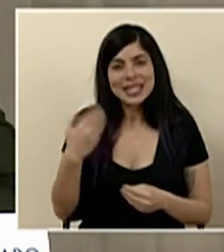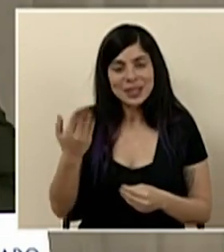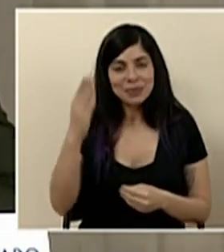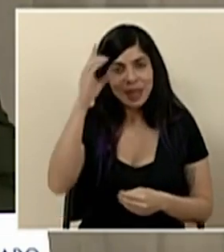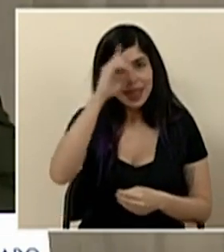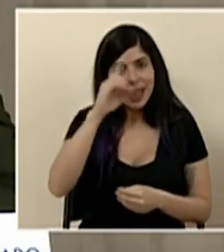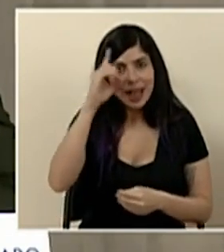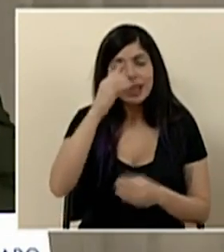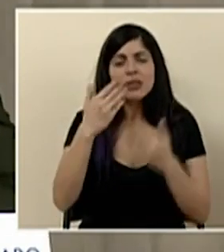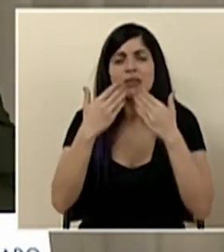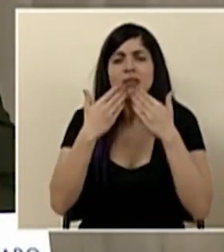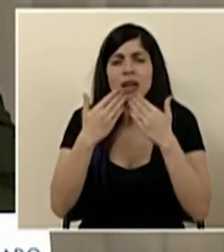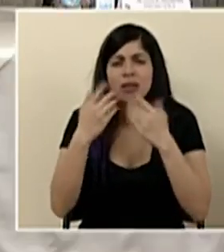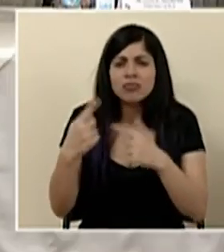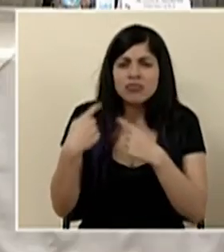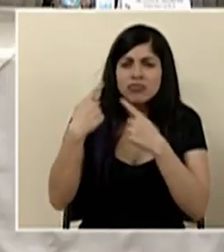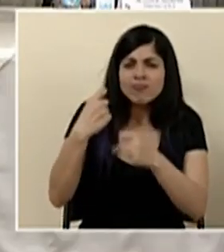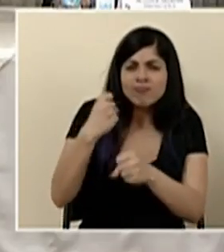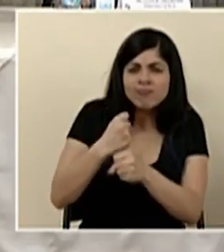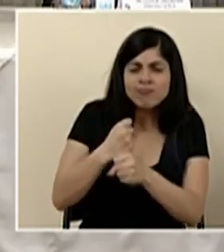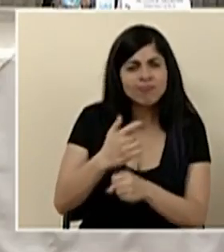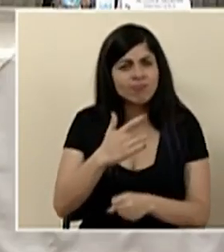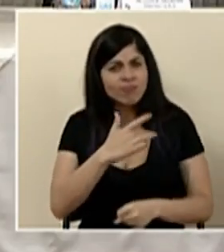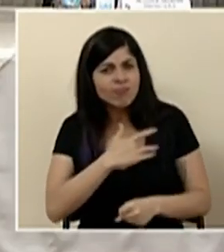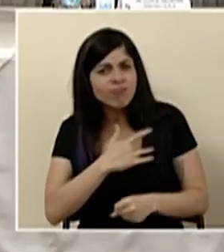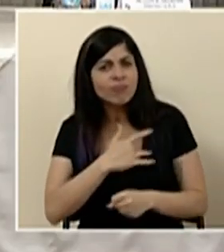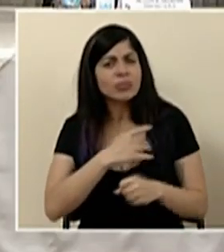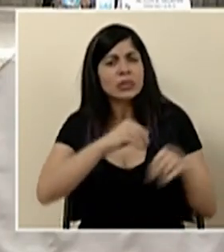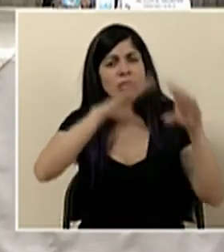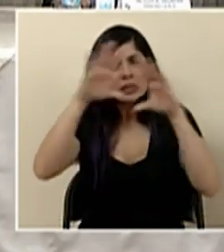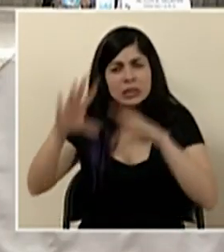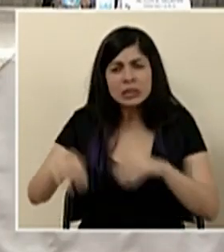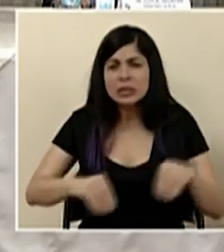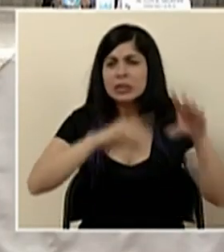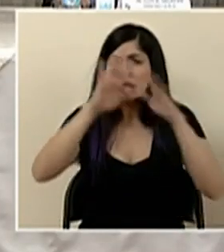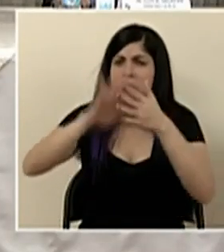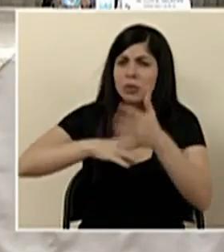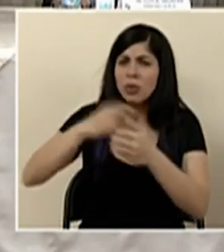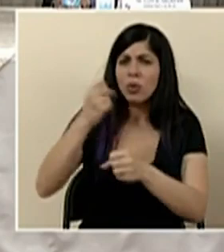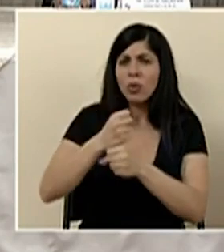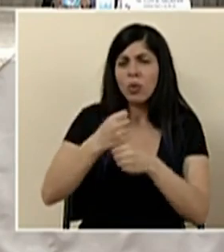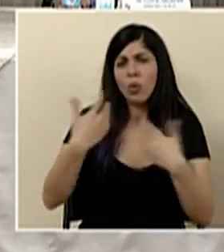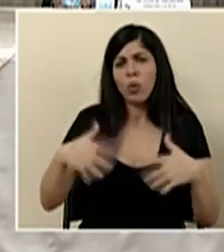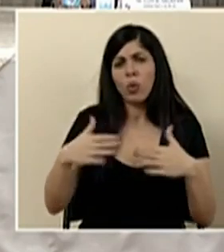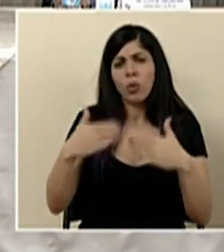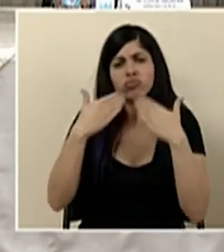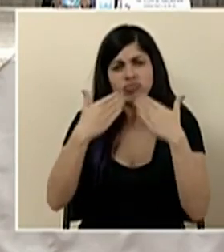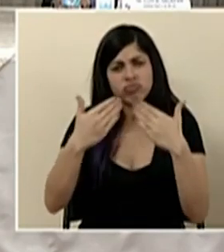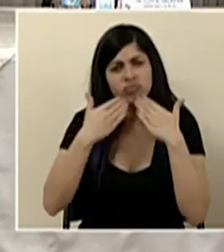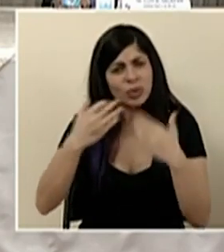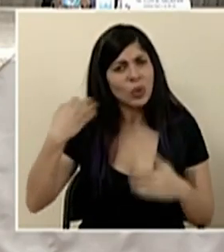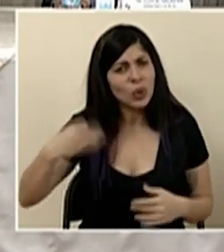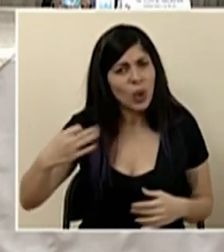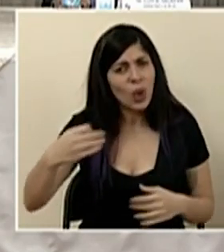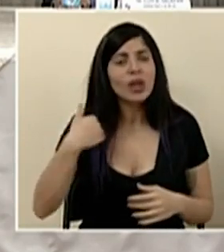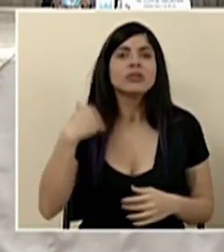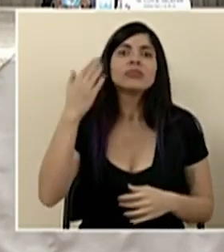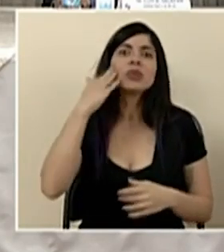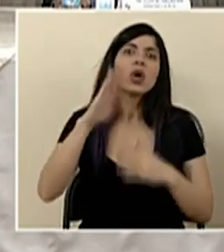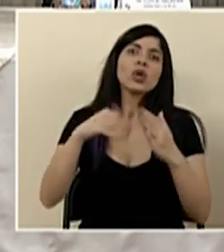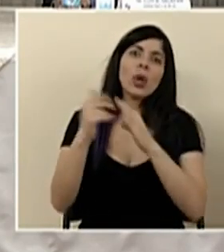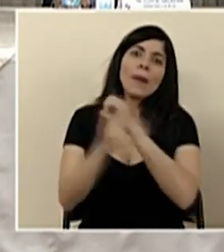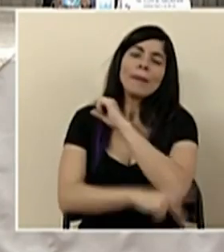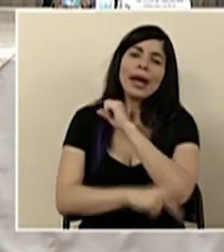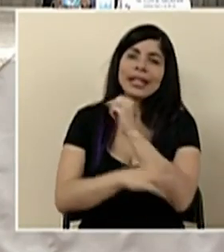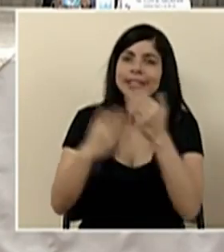Daniel gracias por todo el trabajo y la mística de este tiempo las largas jornadas eso lo agradezco todos los días como sé que lo agradece el país